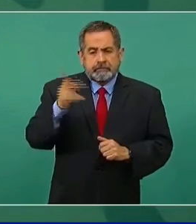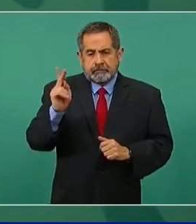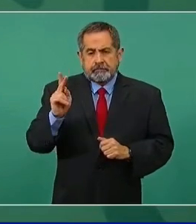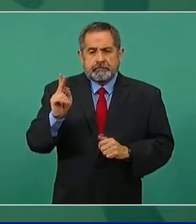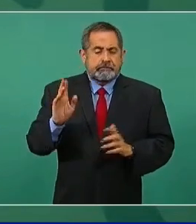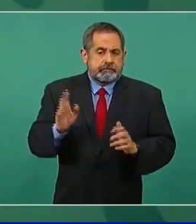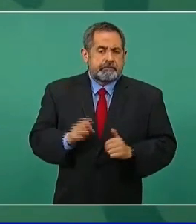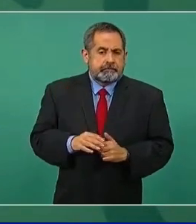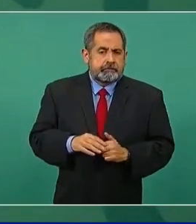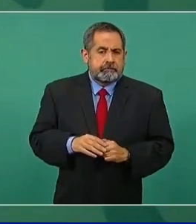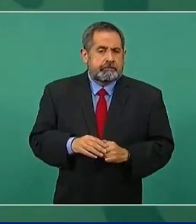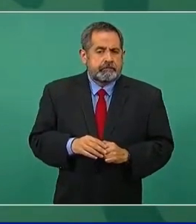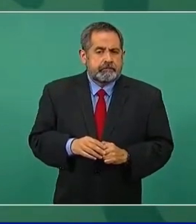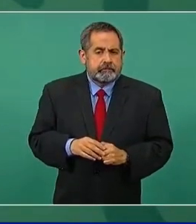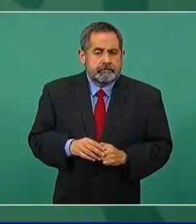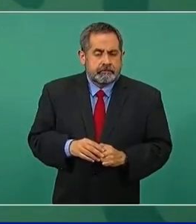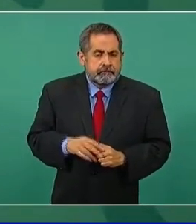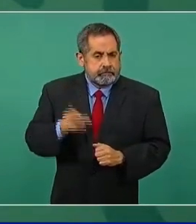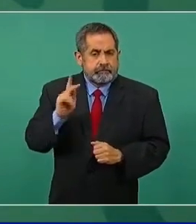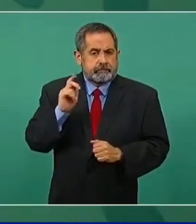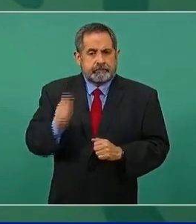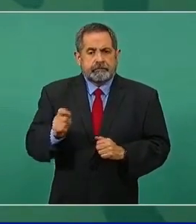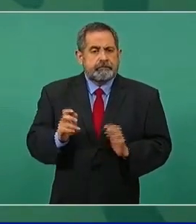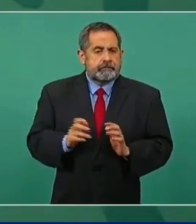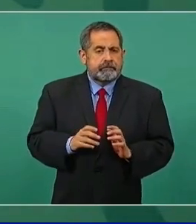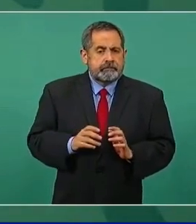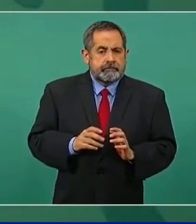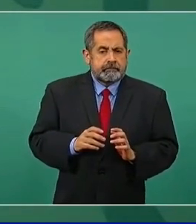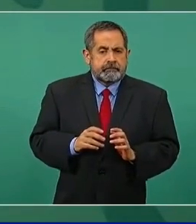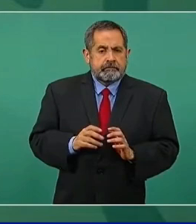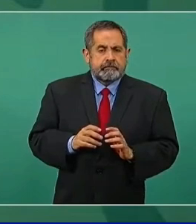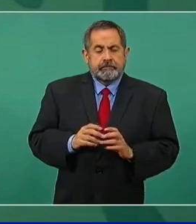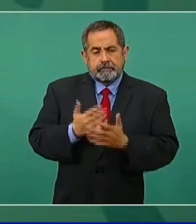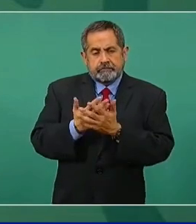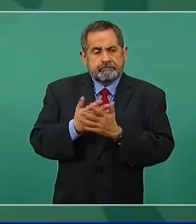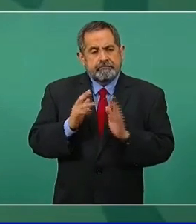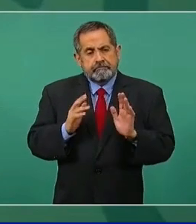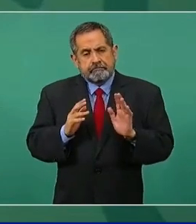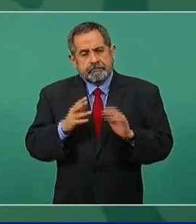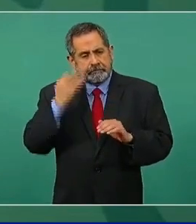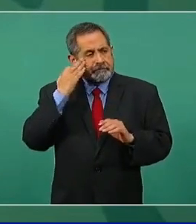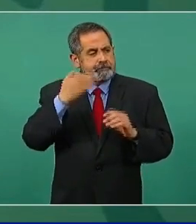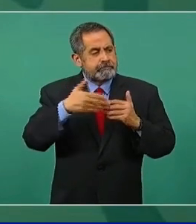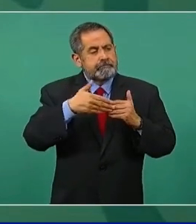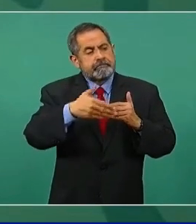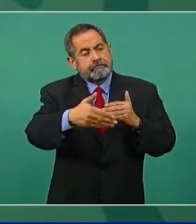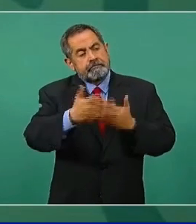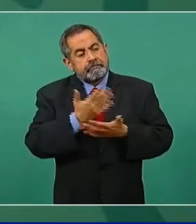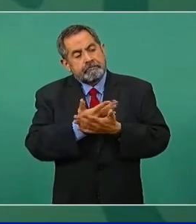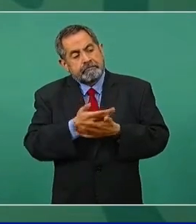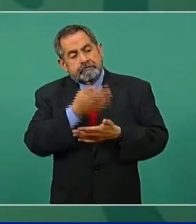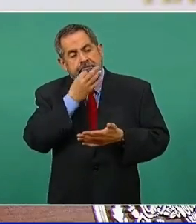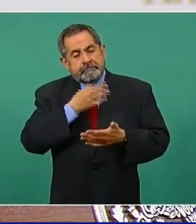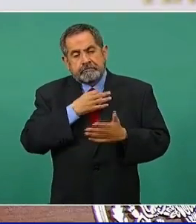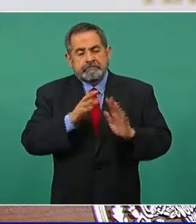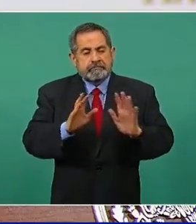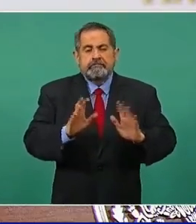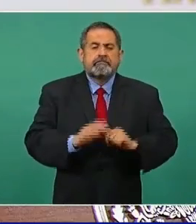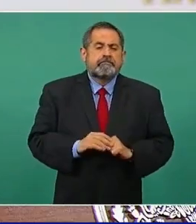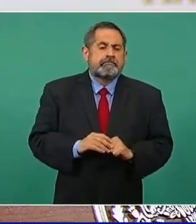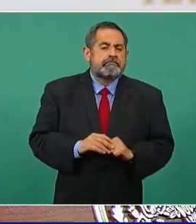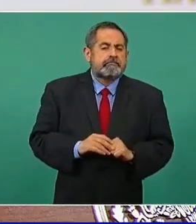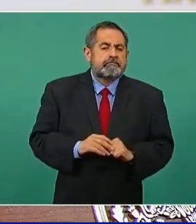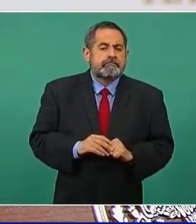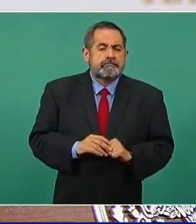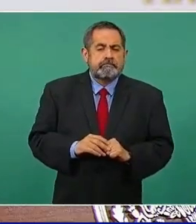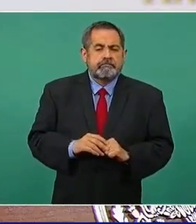está tomándose su tiempo y